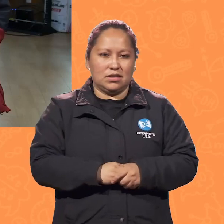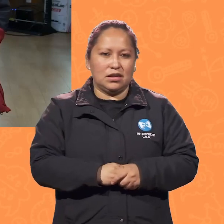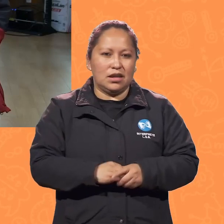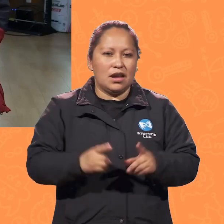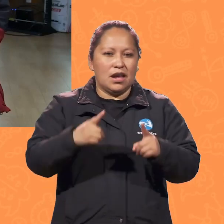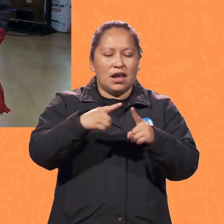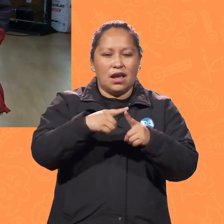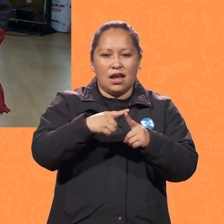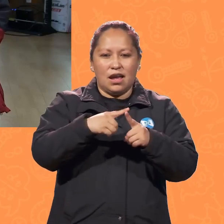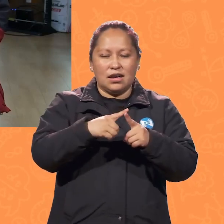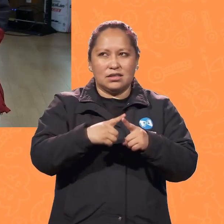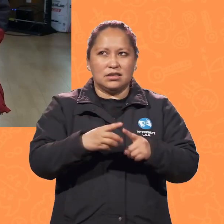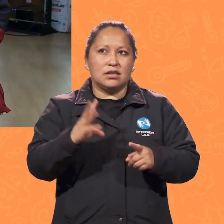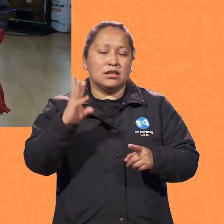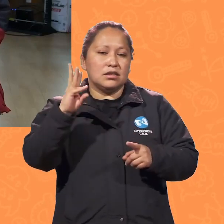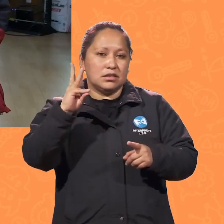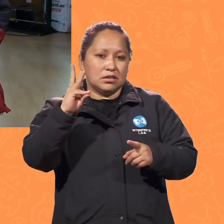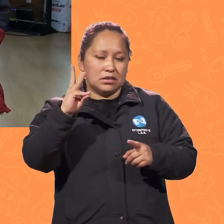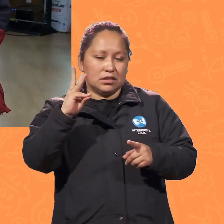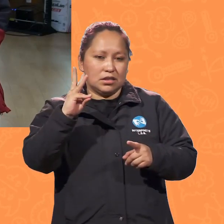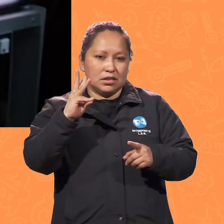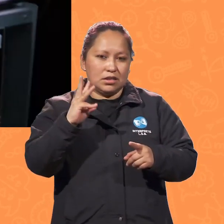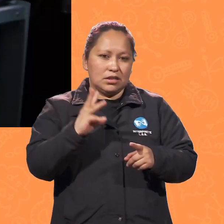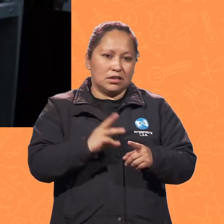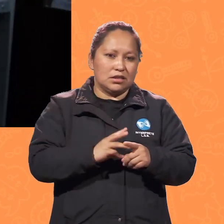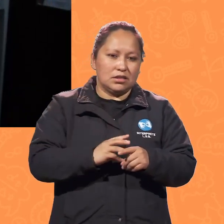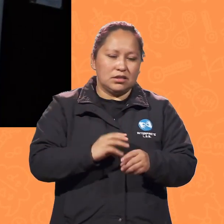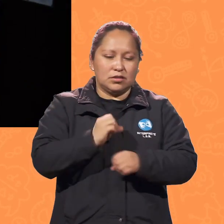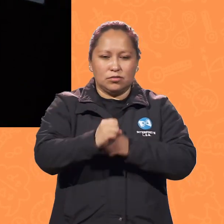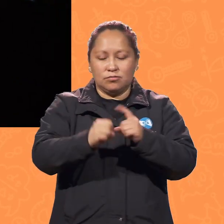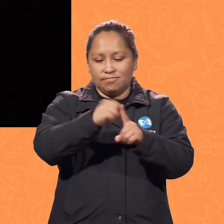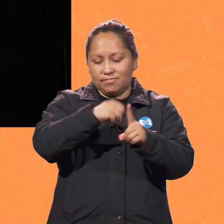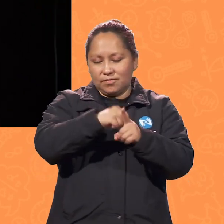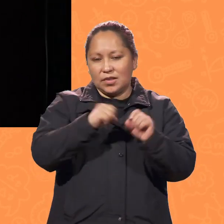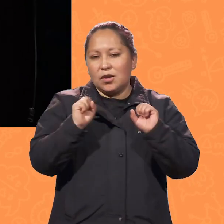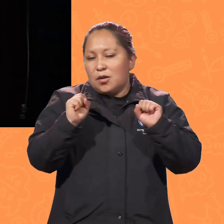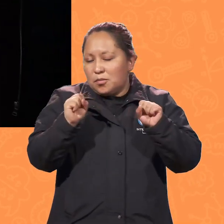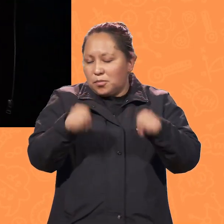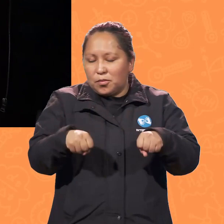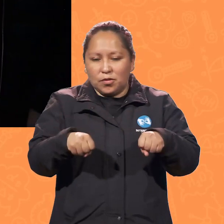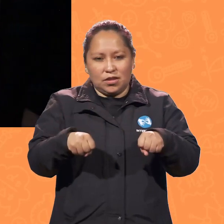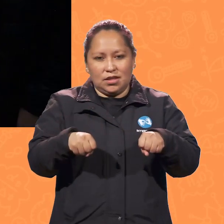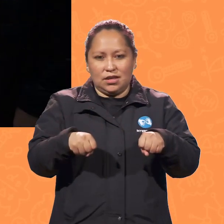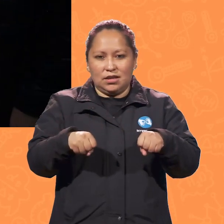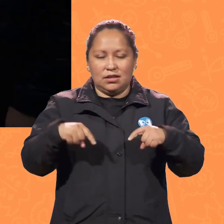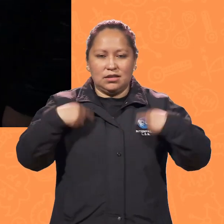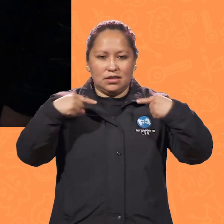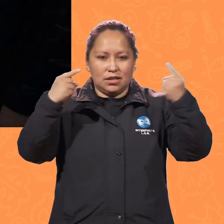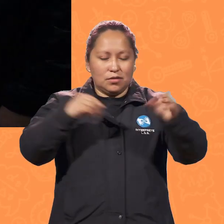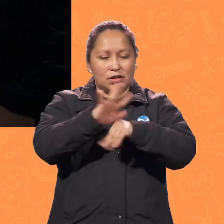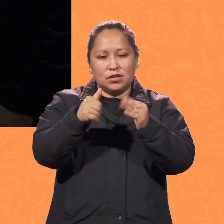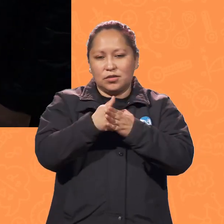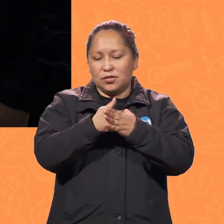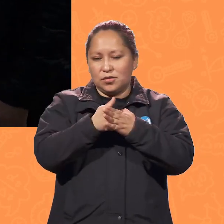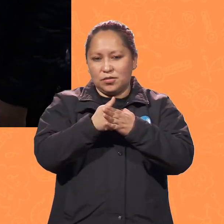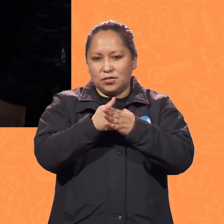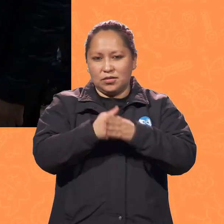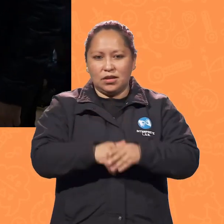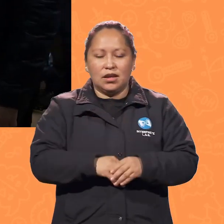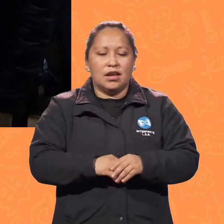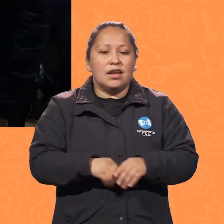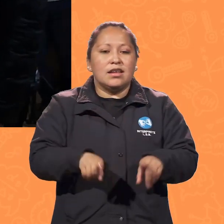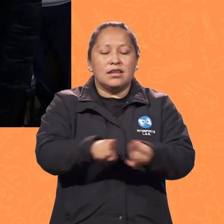en séptimo o sexto semestre recién vieron que yo era capaz de lograr todo lo que ellos podían o algunas cosas tal vez mejor.